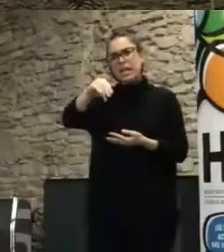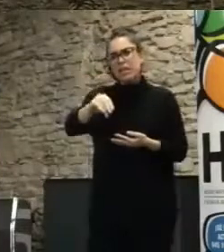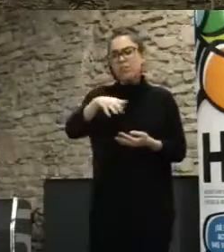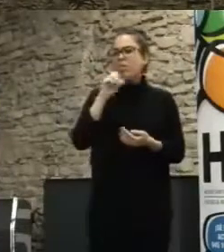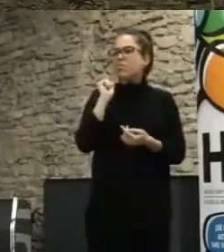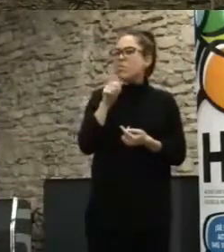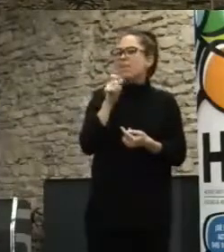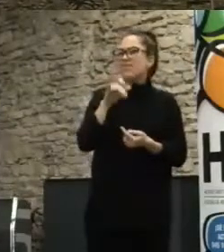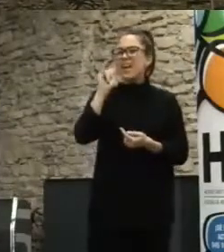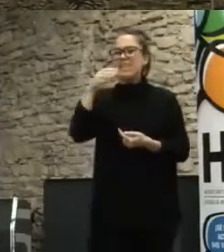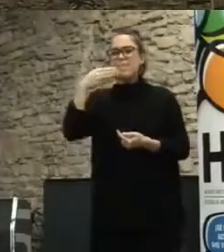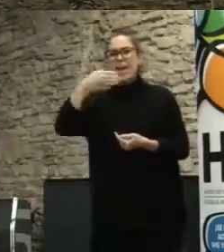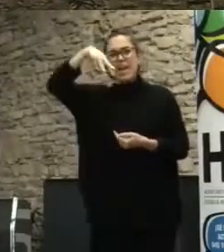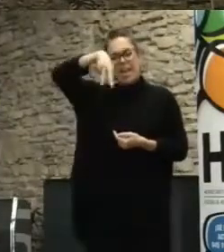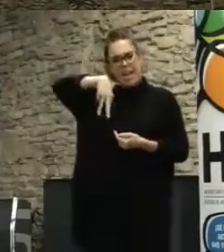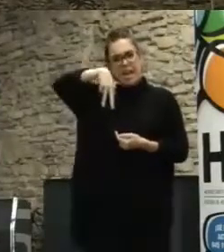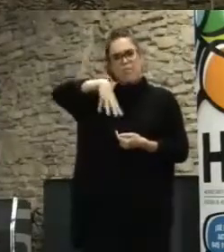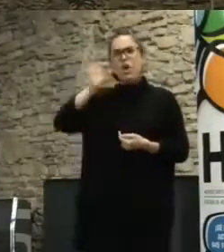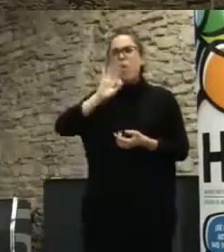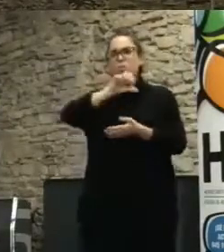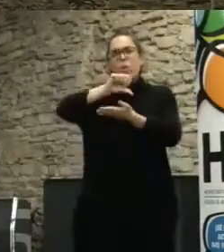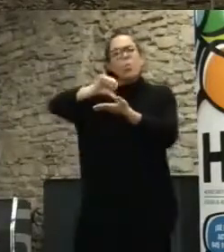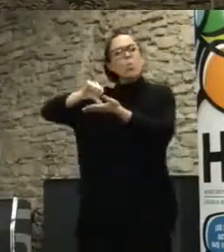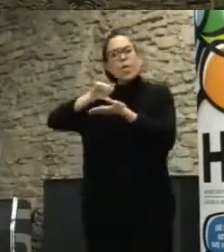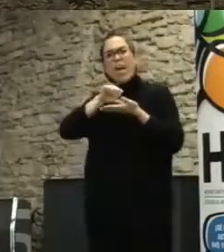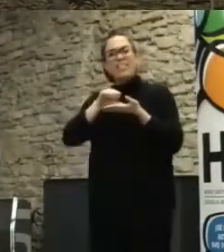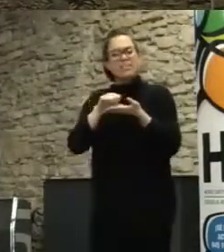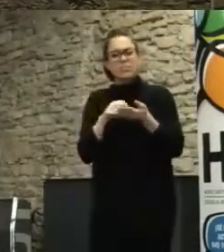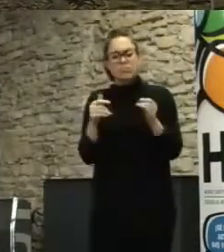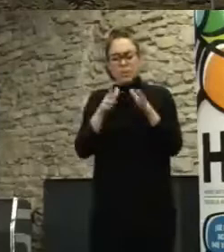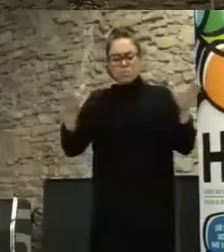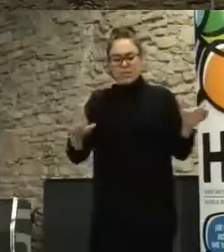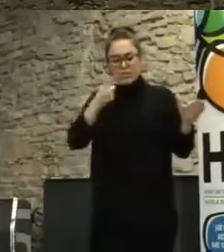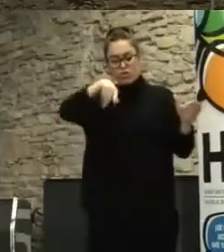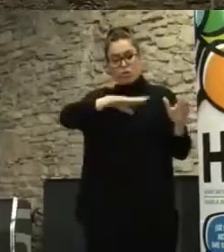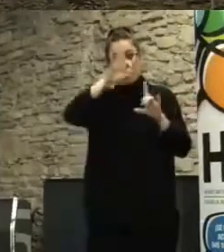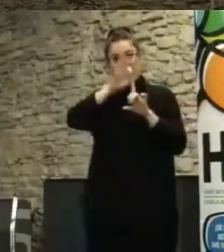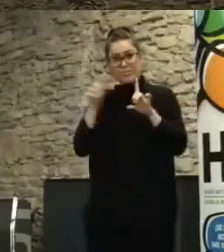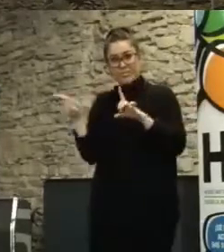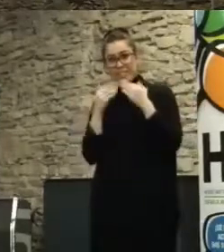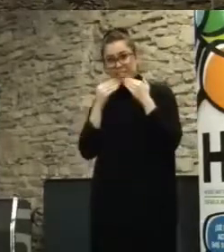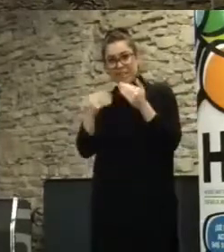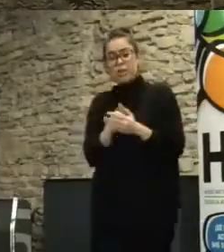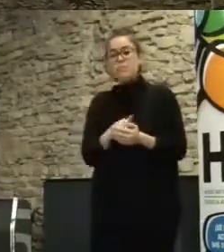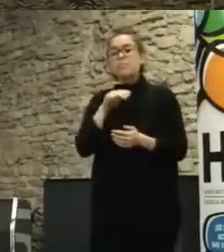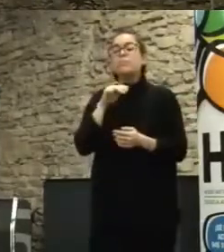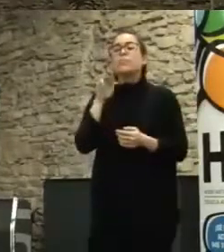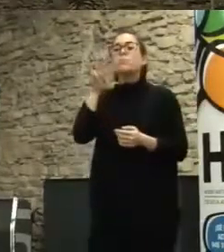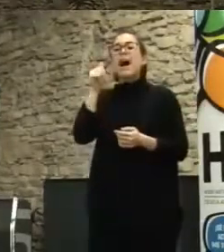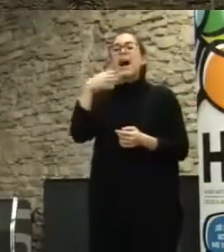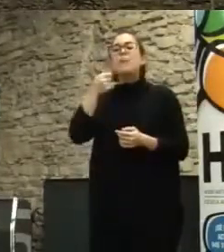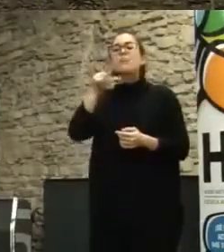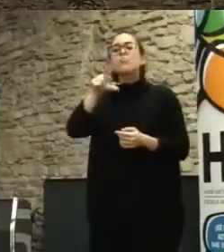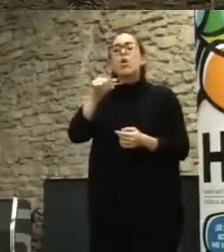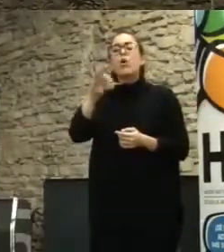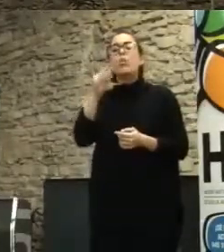multinacionales privadas, y las ciudades democráticas con estas lógicas del software libre es un poco el nuevo, como dice Pablo Soto, el nuevo hype, ¿no? Es verdad,